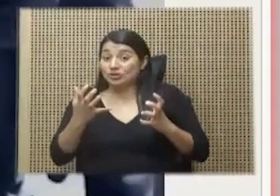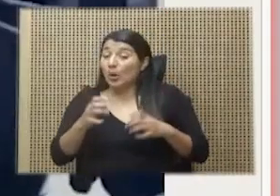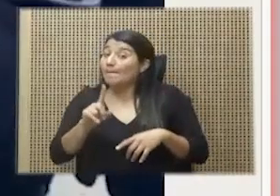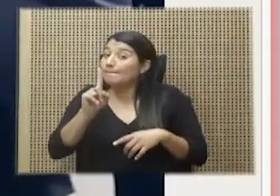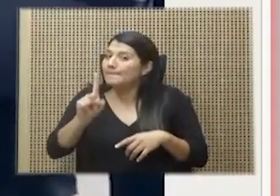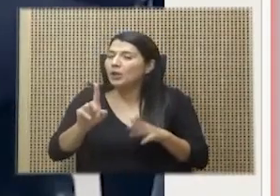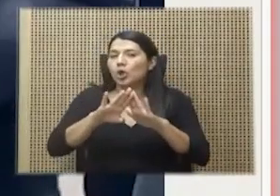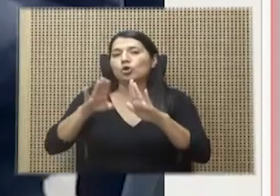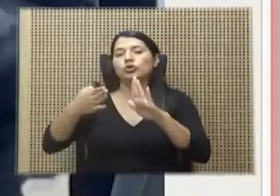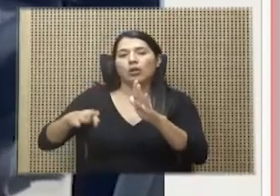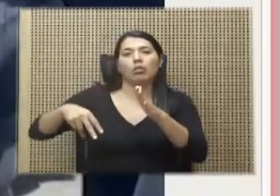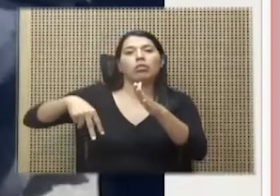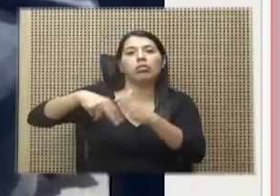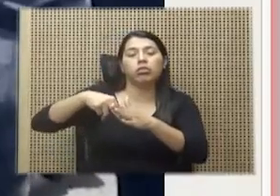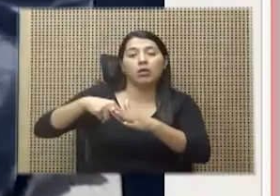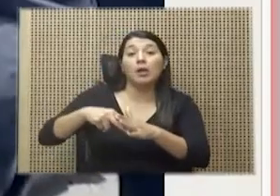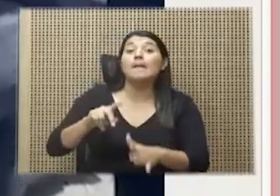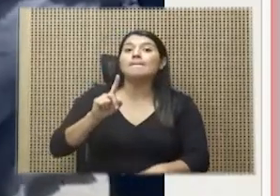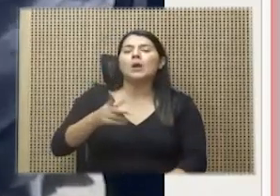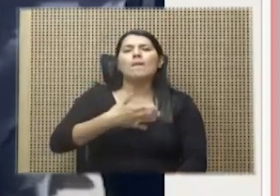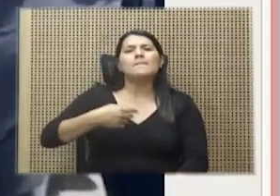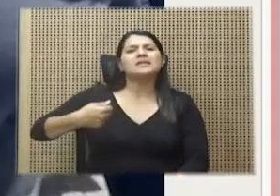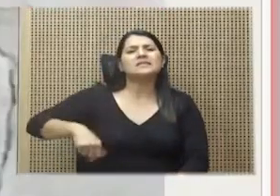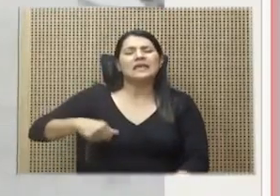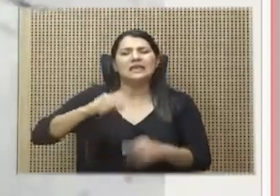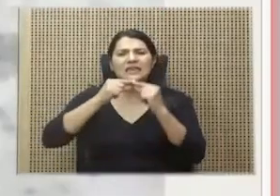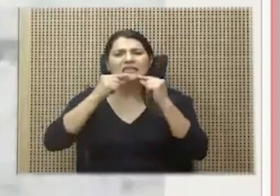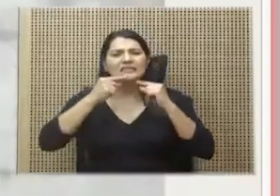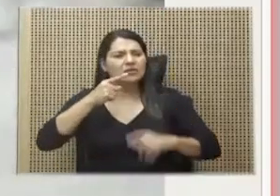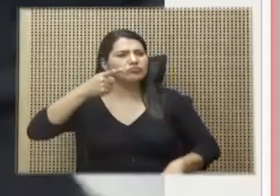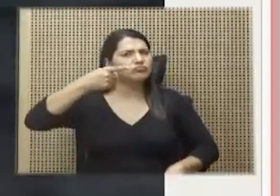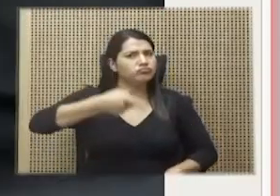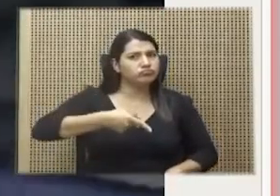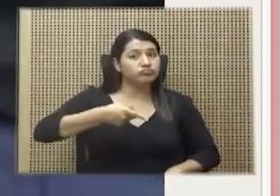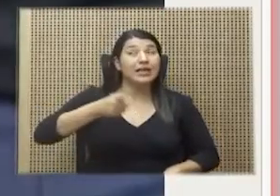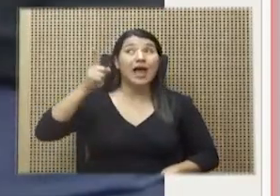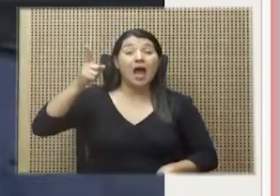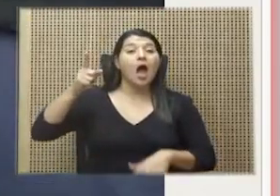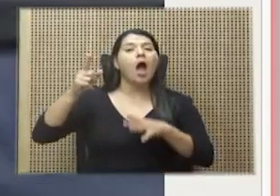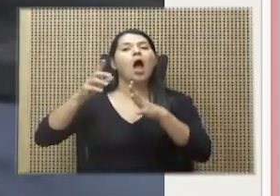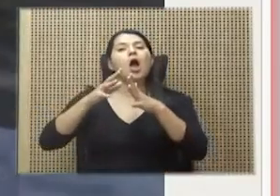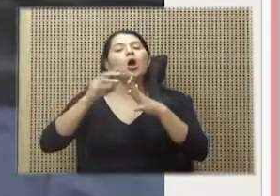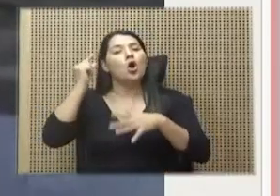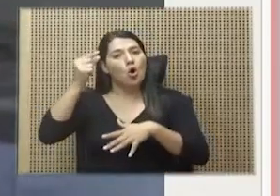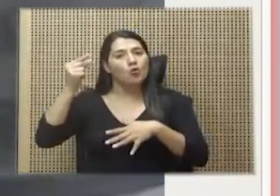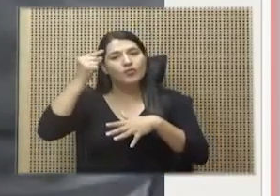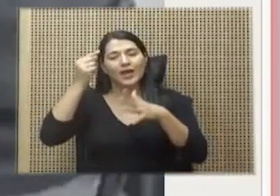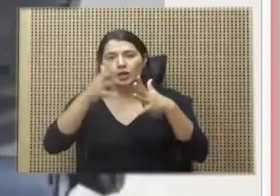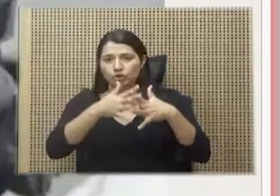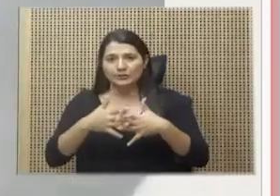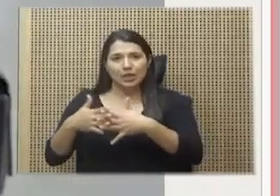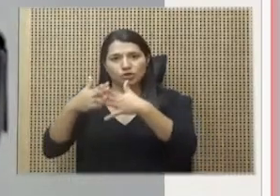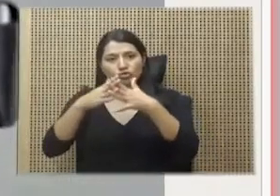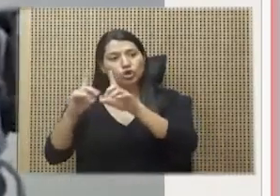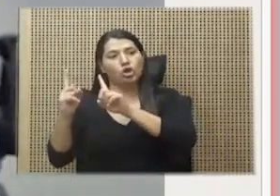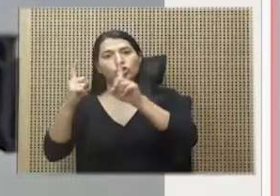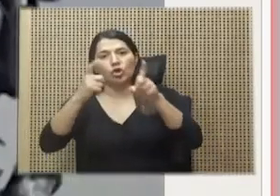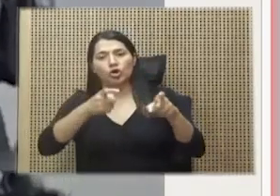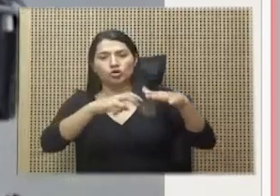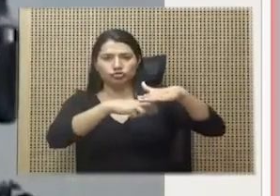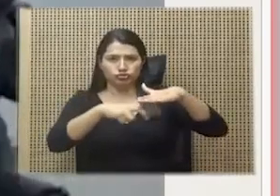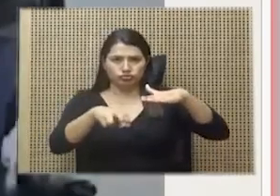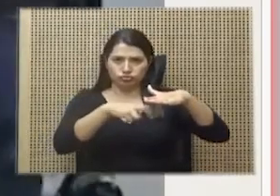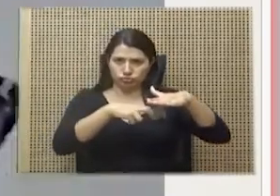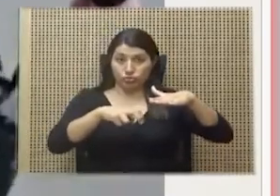directa del presidente Chávez, el gobierno de los Estados Unidos donó los escáneres que ya estarán instalados a más tardar en